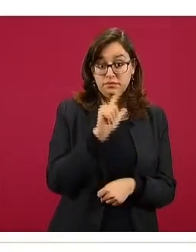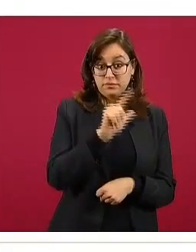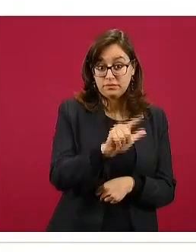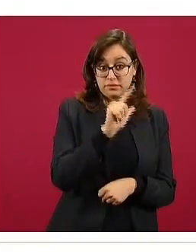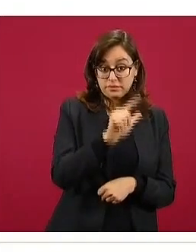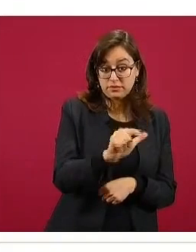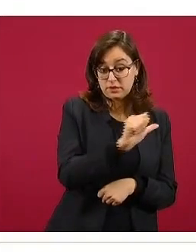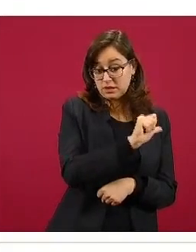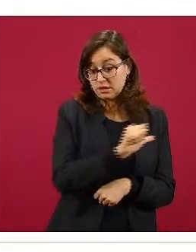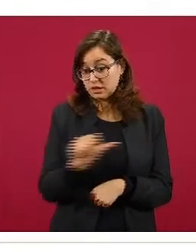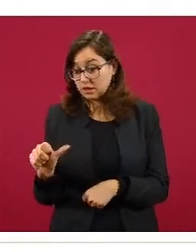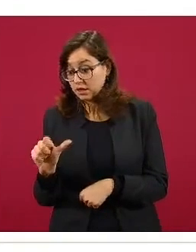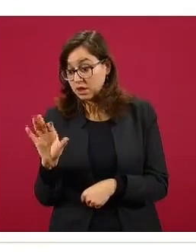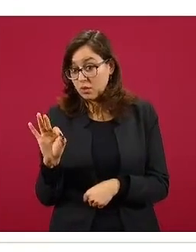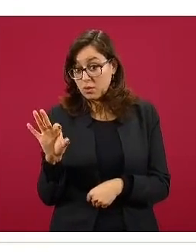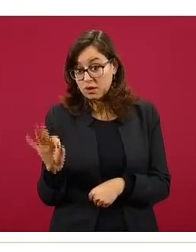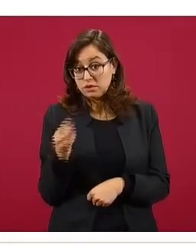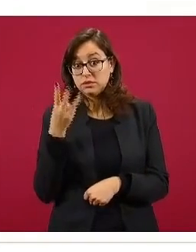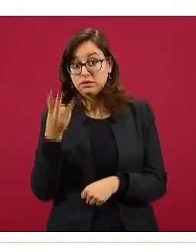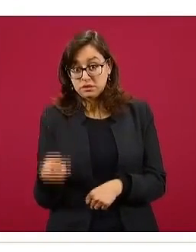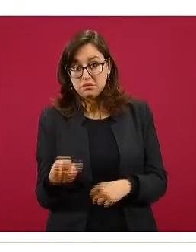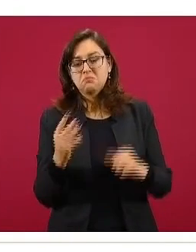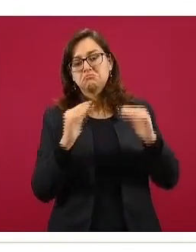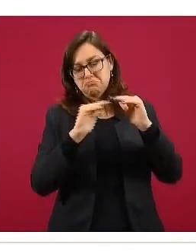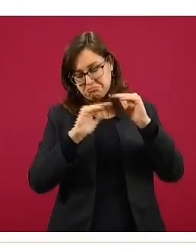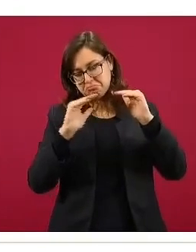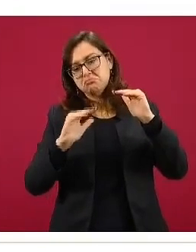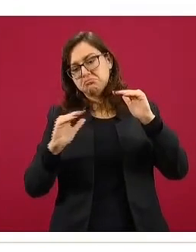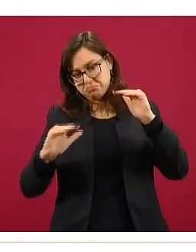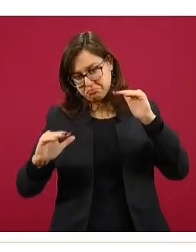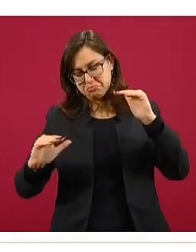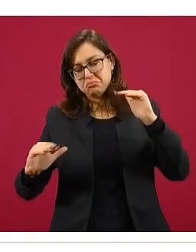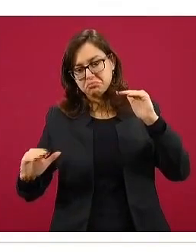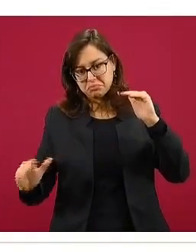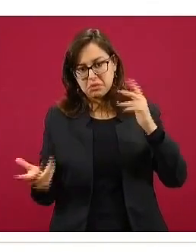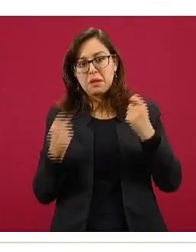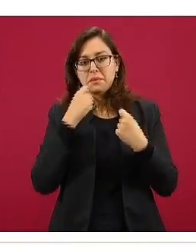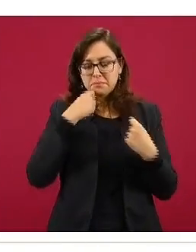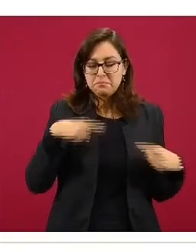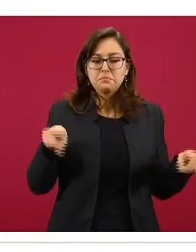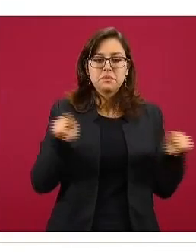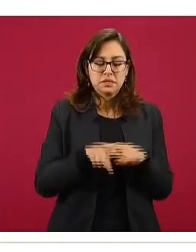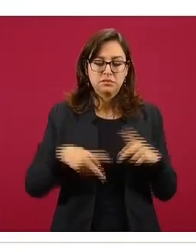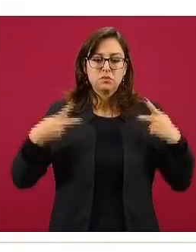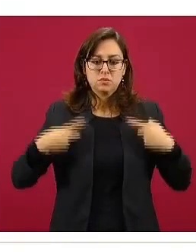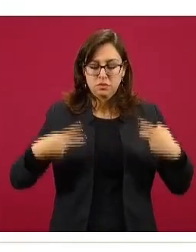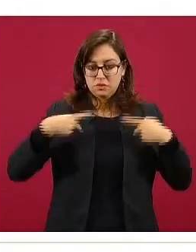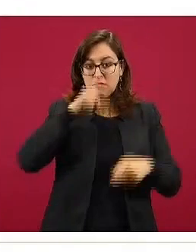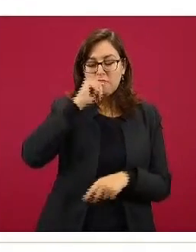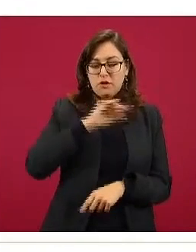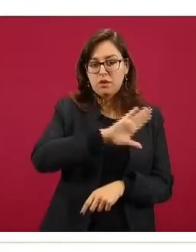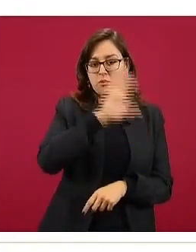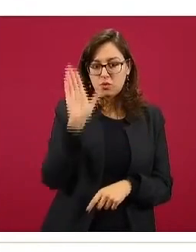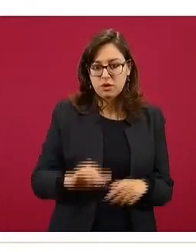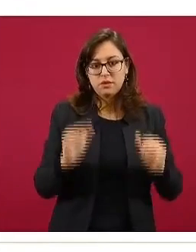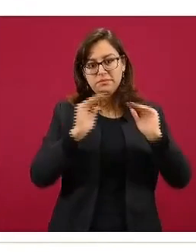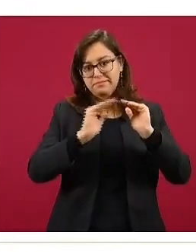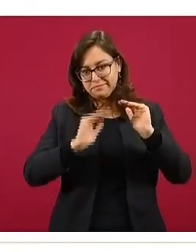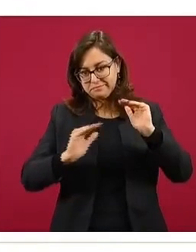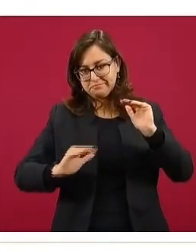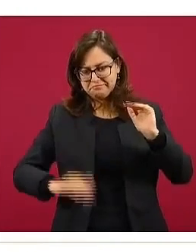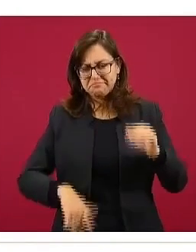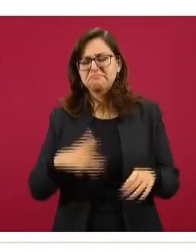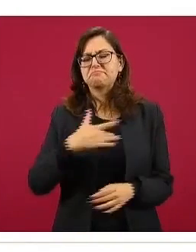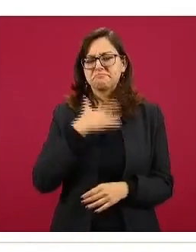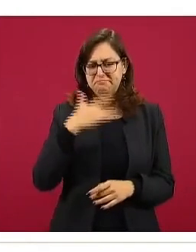43, tenemos esta tendencia a la baja, igual que las defunciones, por lo tanto consideramos que va en buen